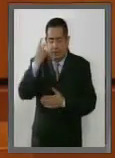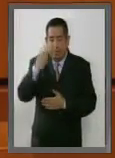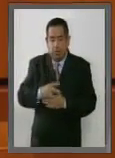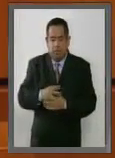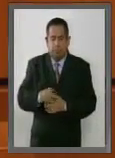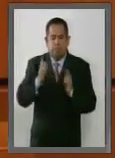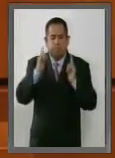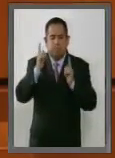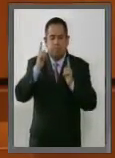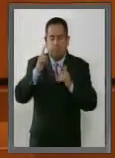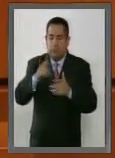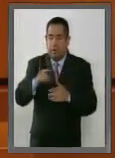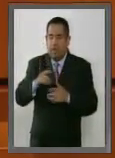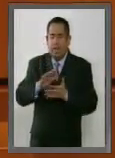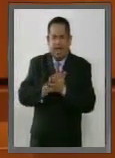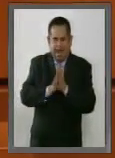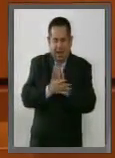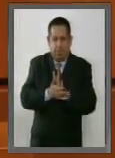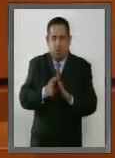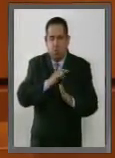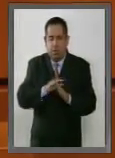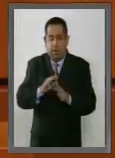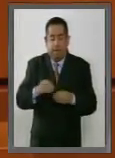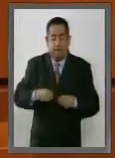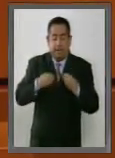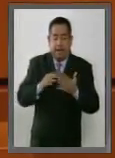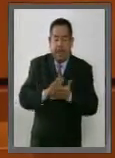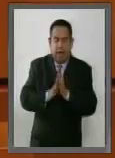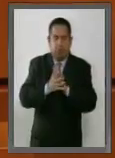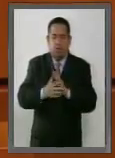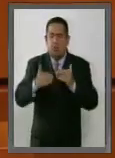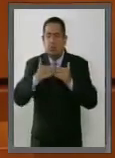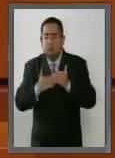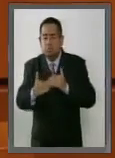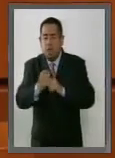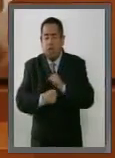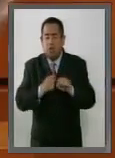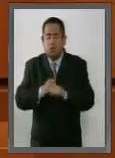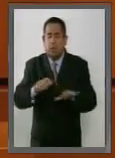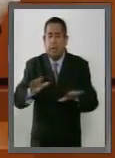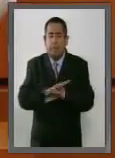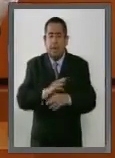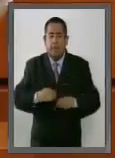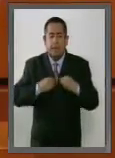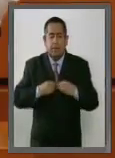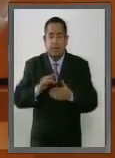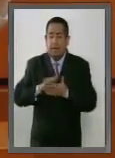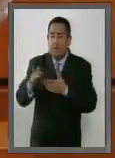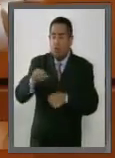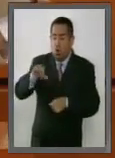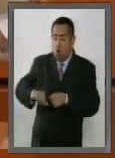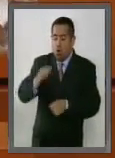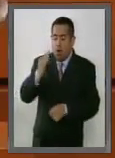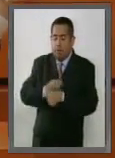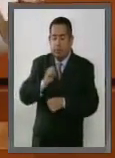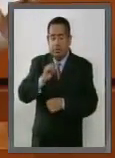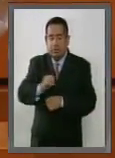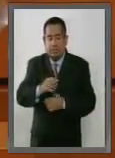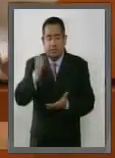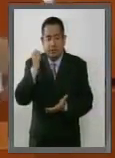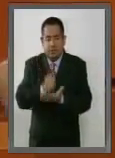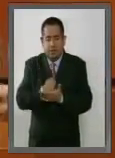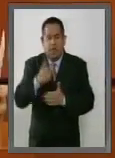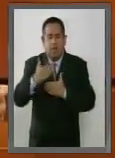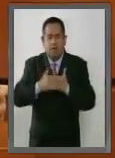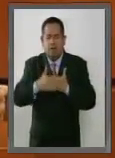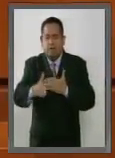Y yo espero que transformemos vidas en los próximos años gracias a lo que hoy estamos aprobando en este